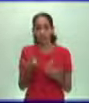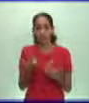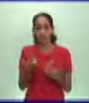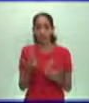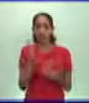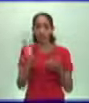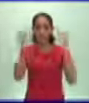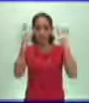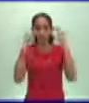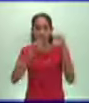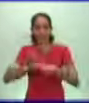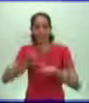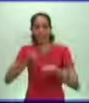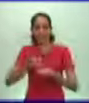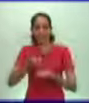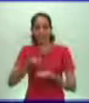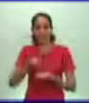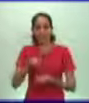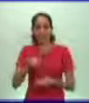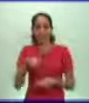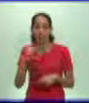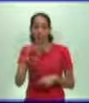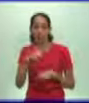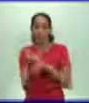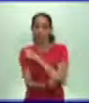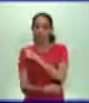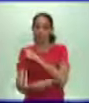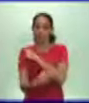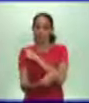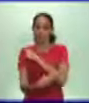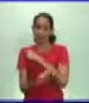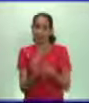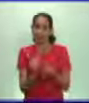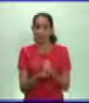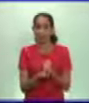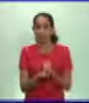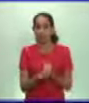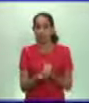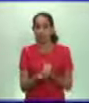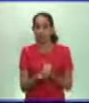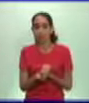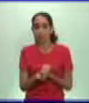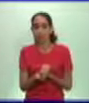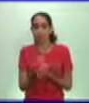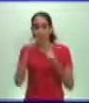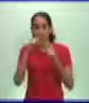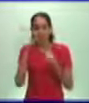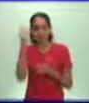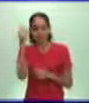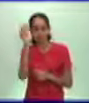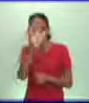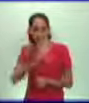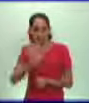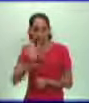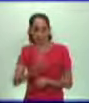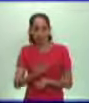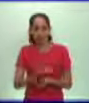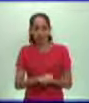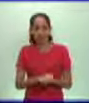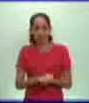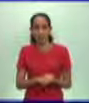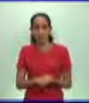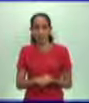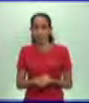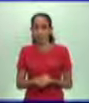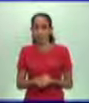La dos terceras partes de Alemania estaba involucrada en estos procesos de manifestaciones en